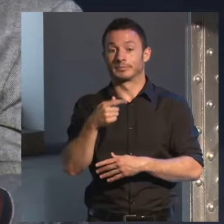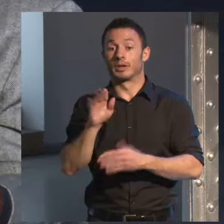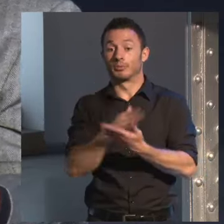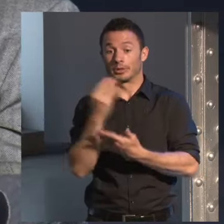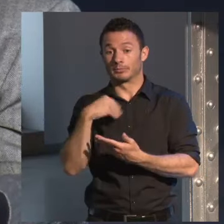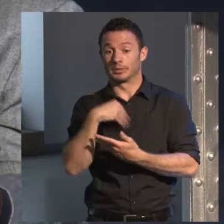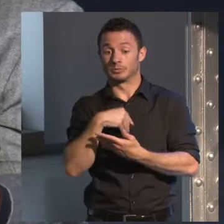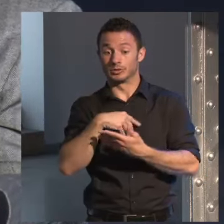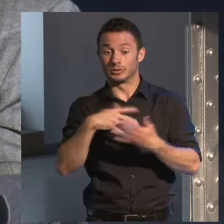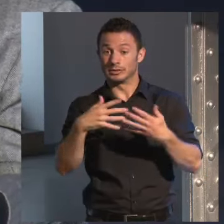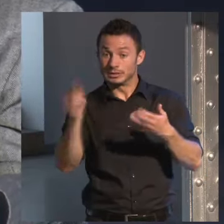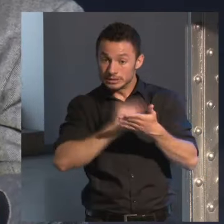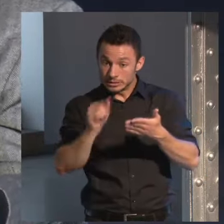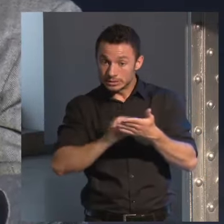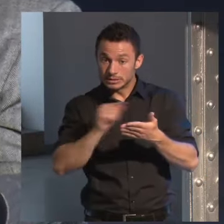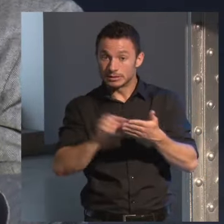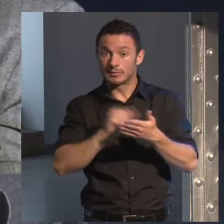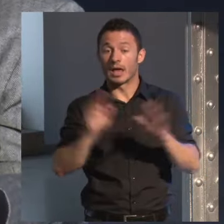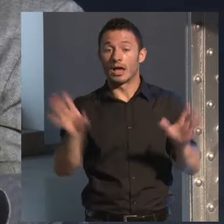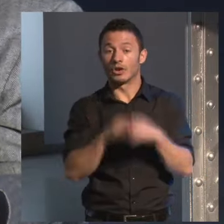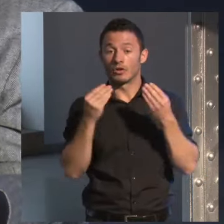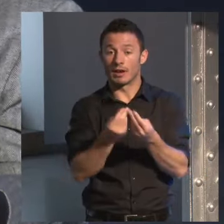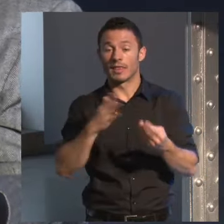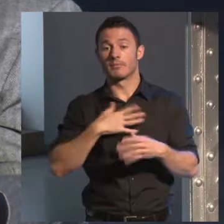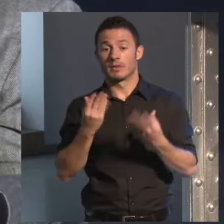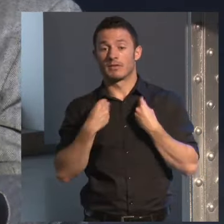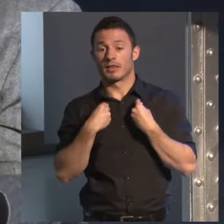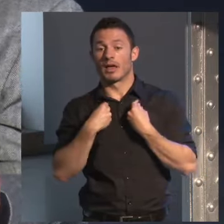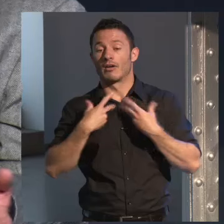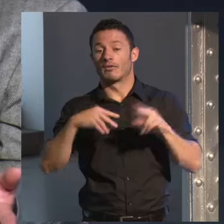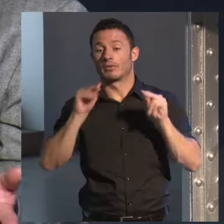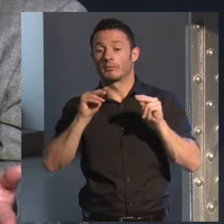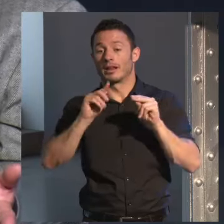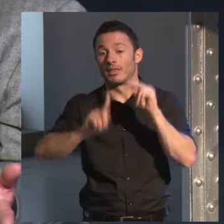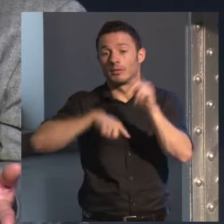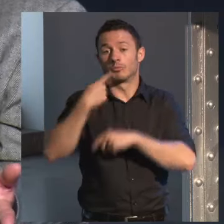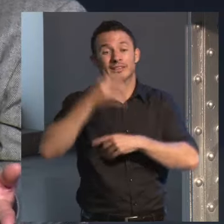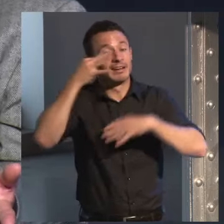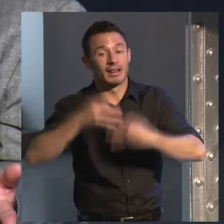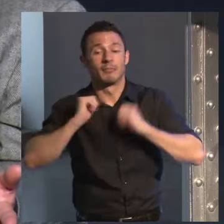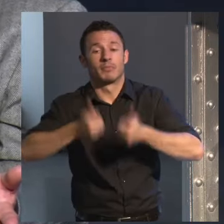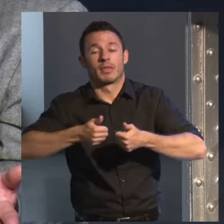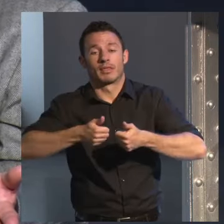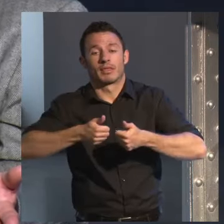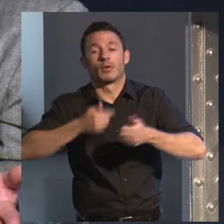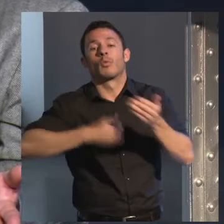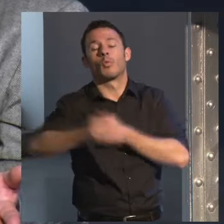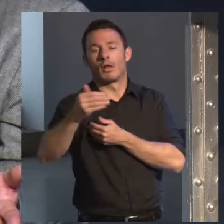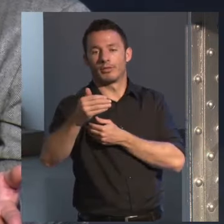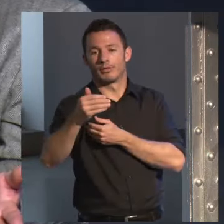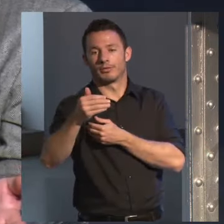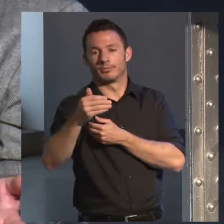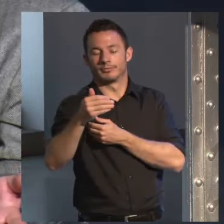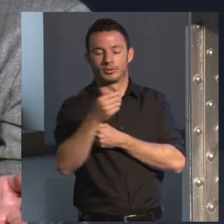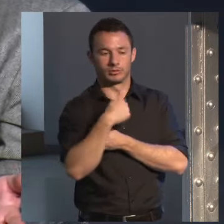acabará la novela de mi vida para que empiece su realidad y de pronto me di cuenta de que Heredia pensaba que su